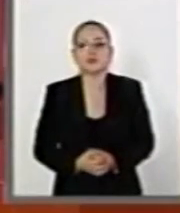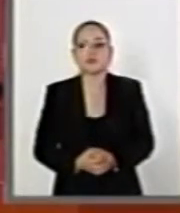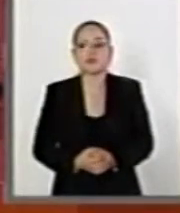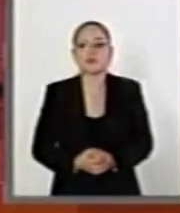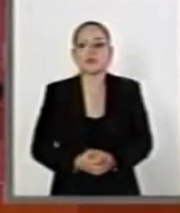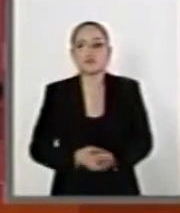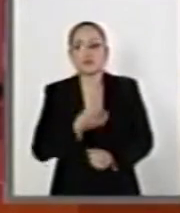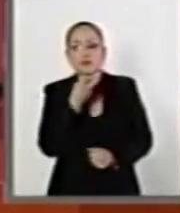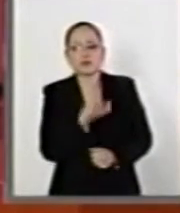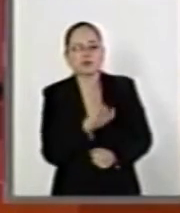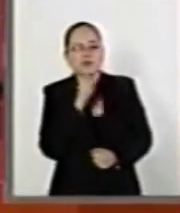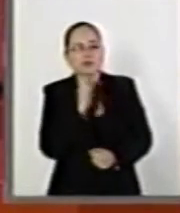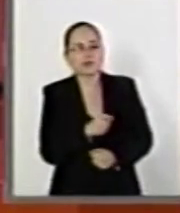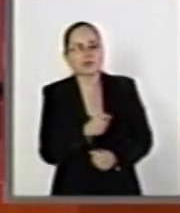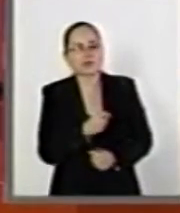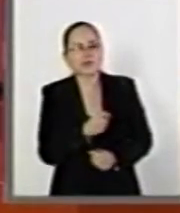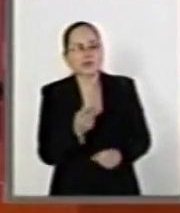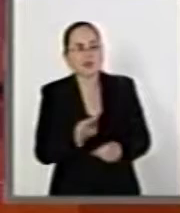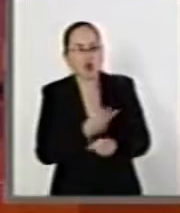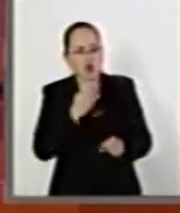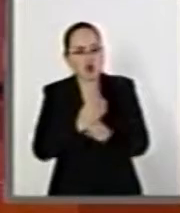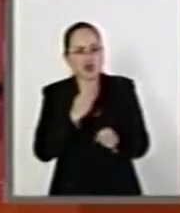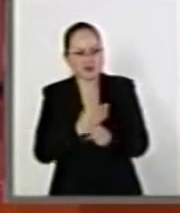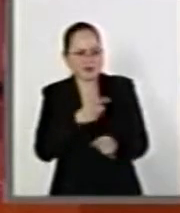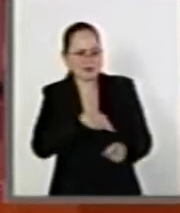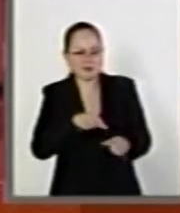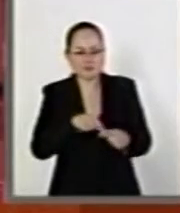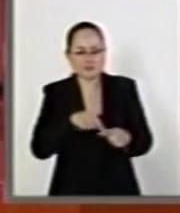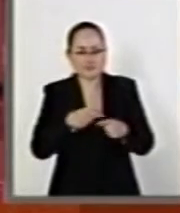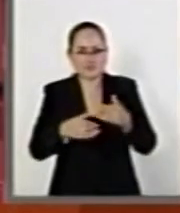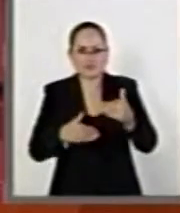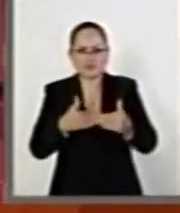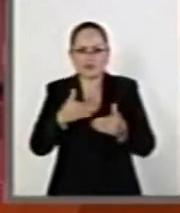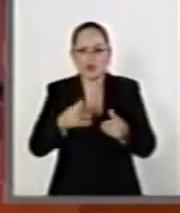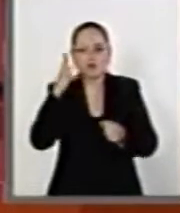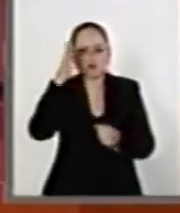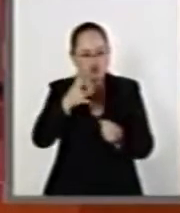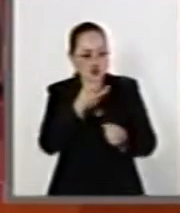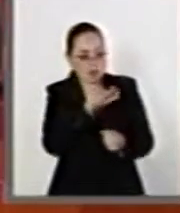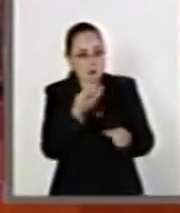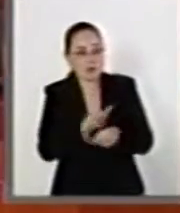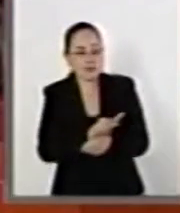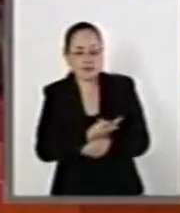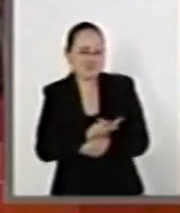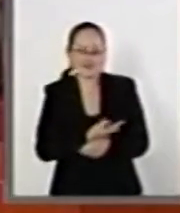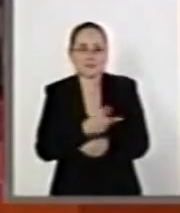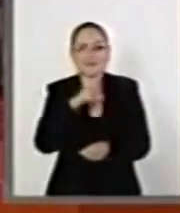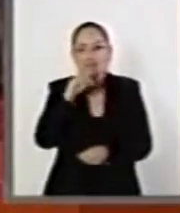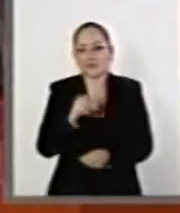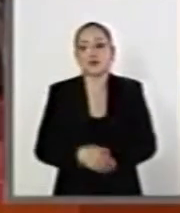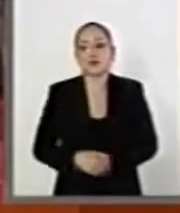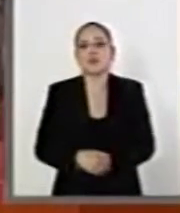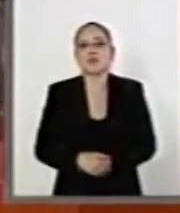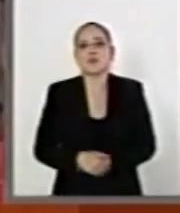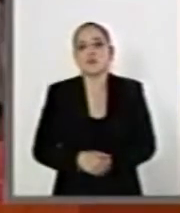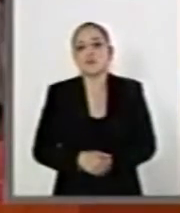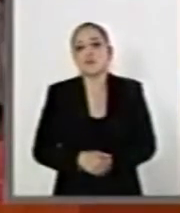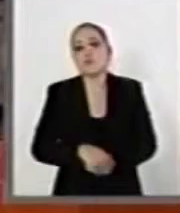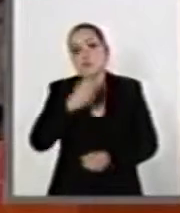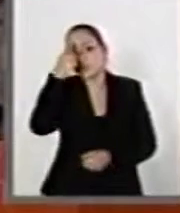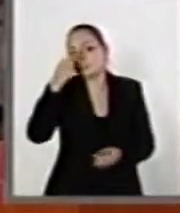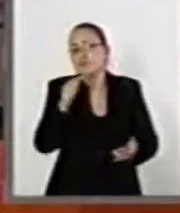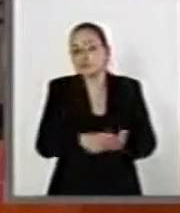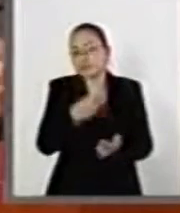¿Cómo se ve la situación actual? Es que eso no va a pasar. Lo que vemos es que esta caja